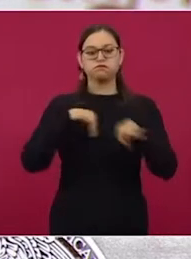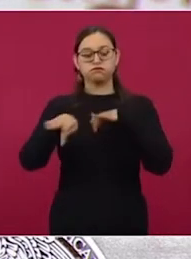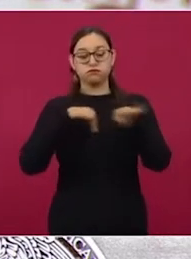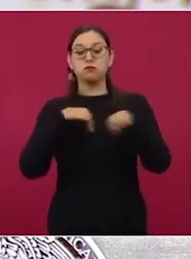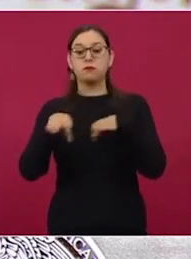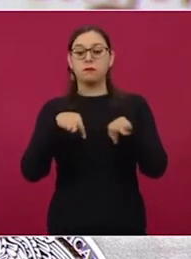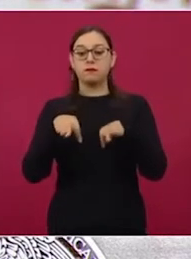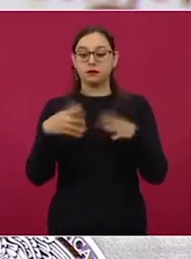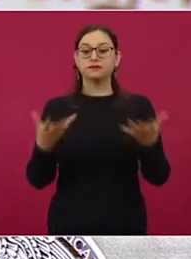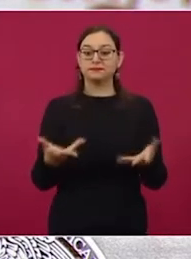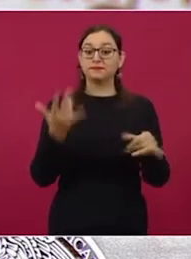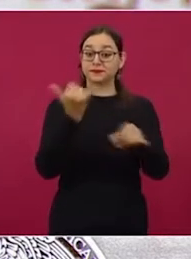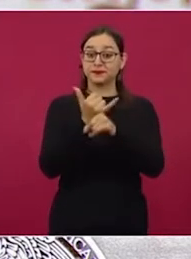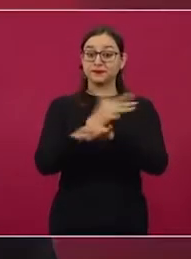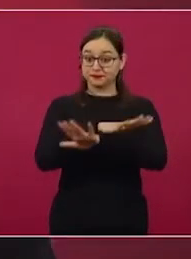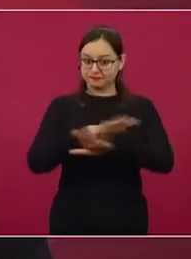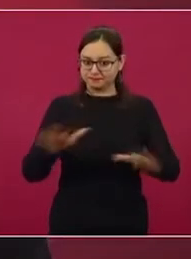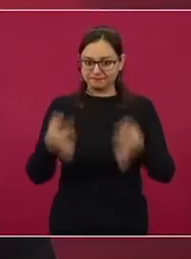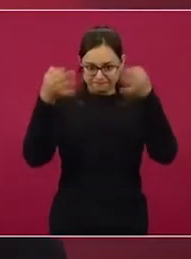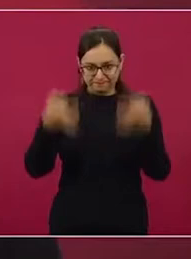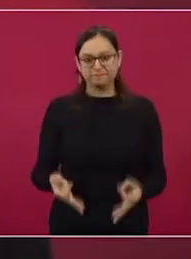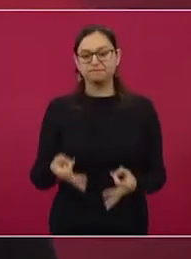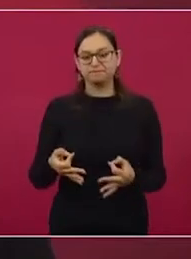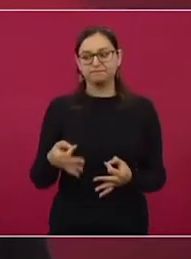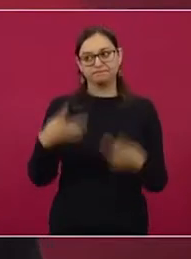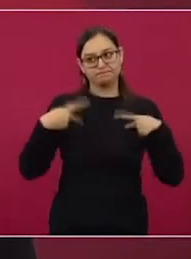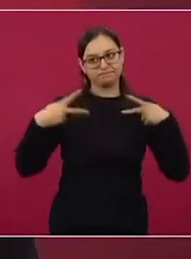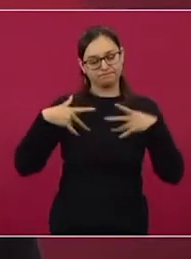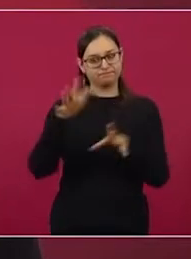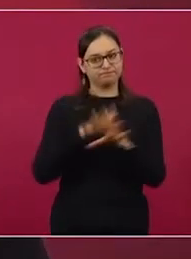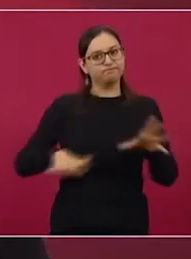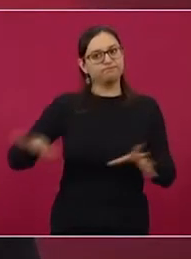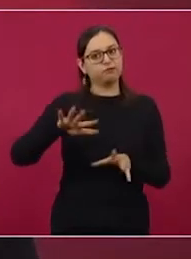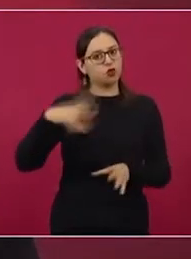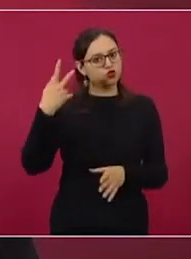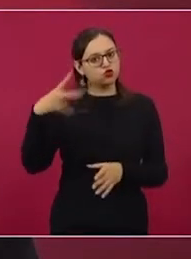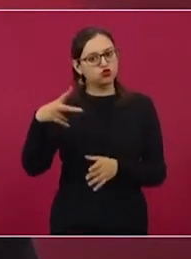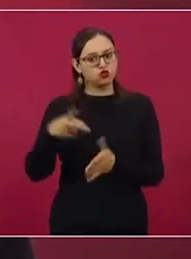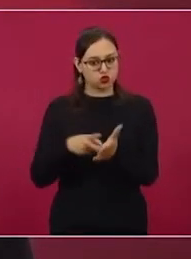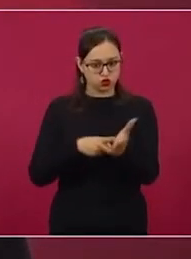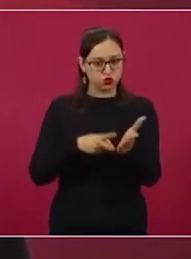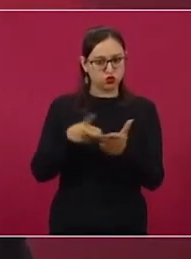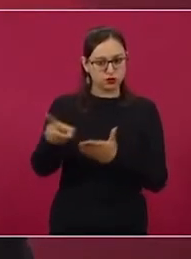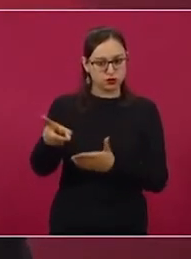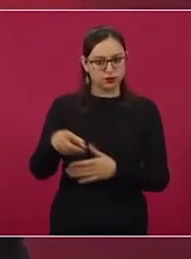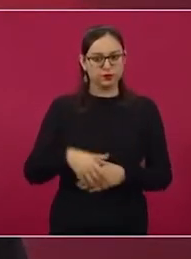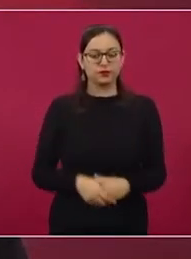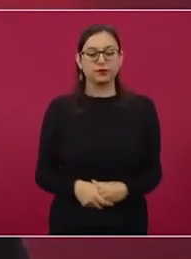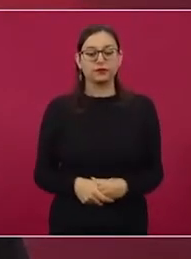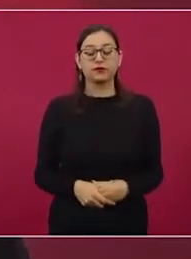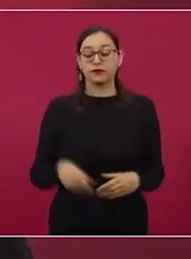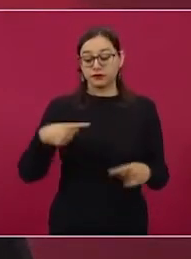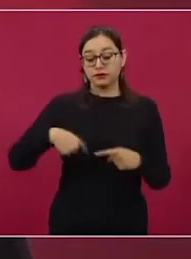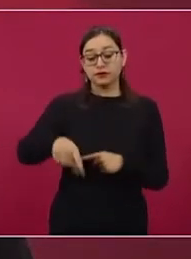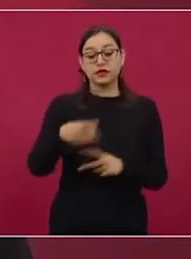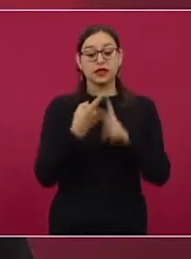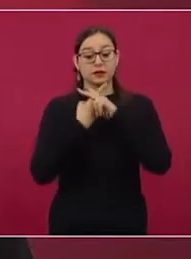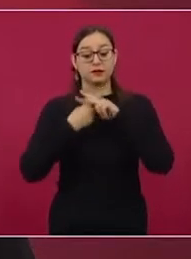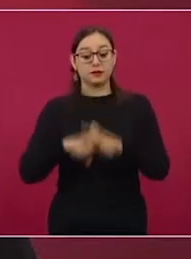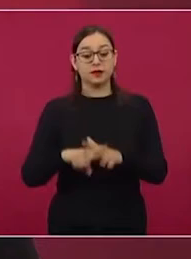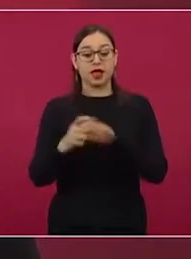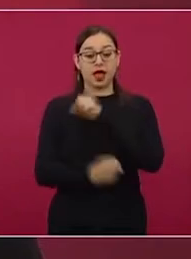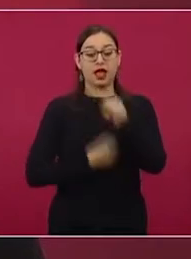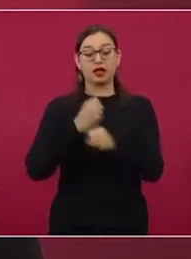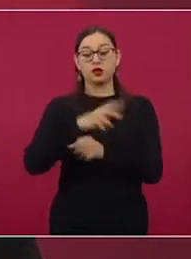información de los ciudadanos. Hoy que inicia este año, reiteramos nuestro respeto absoluto a la libertad de